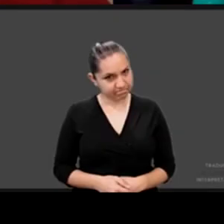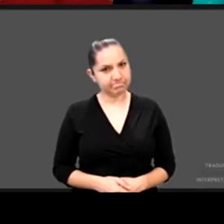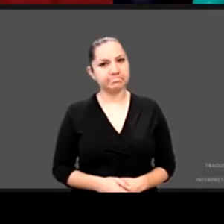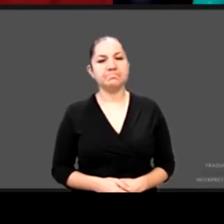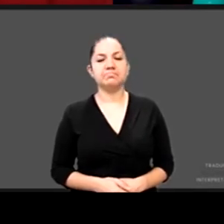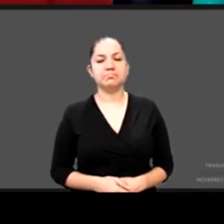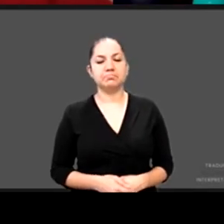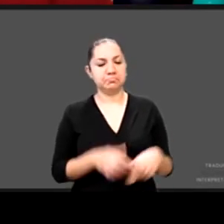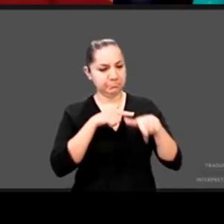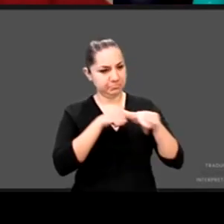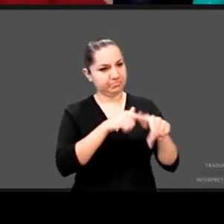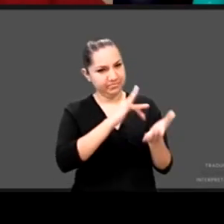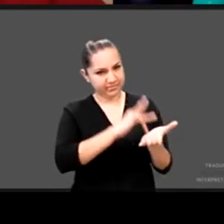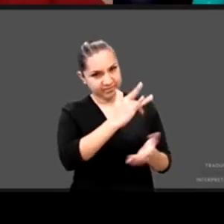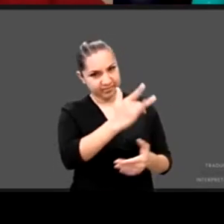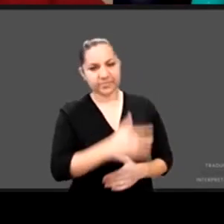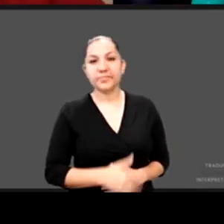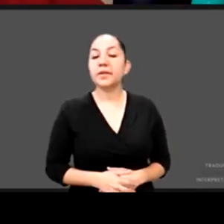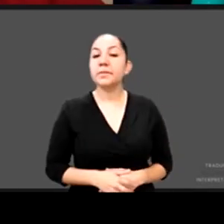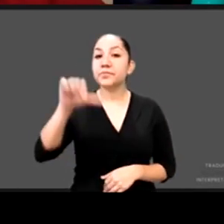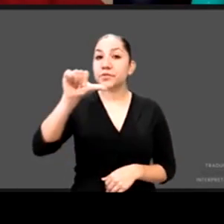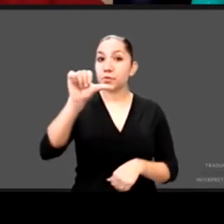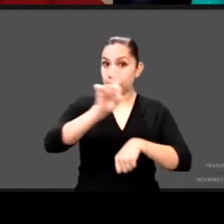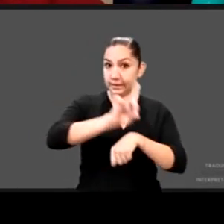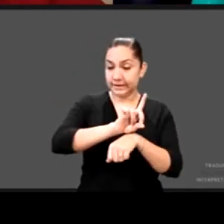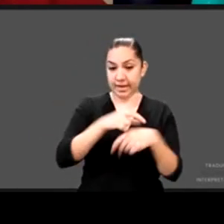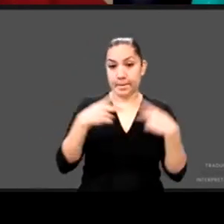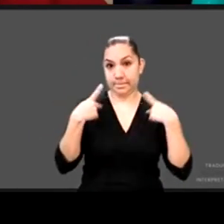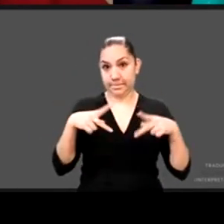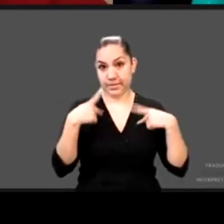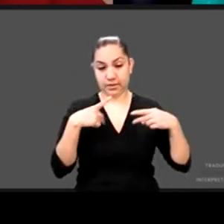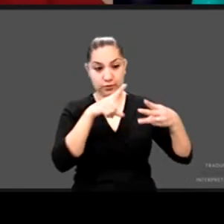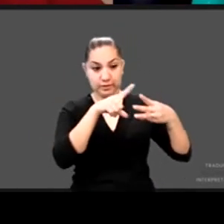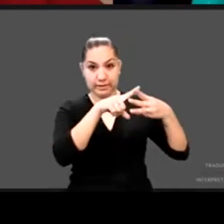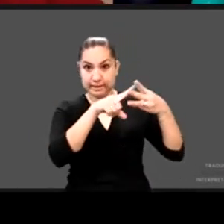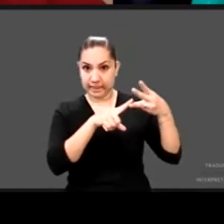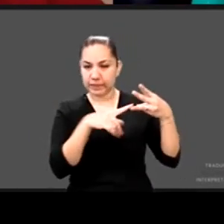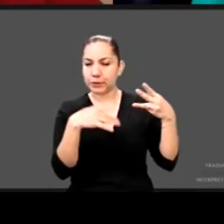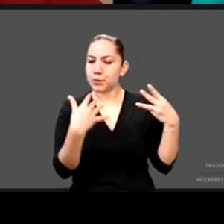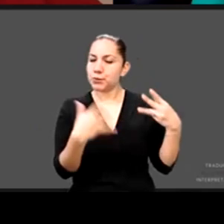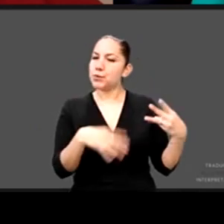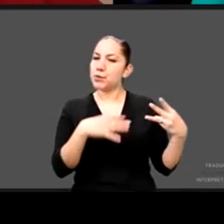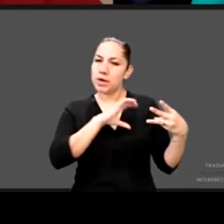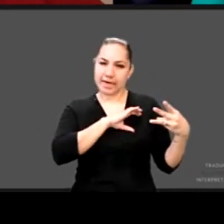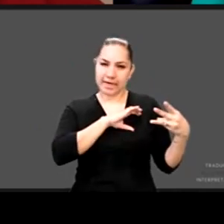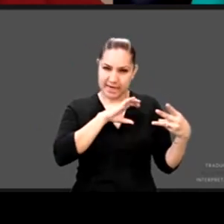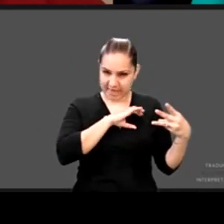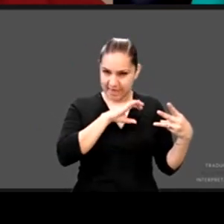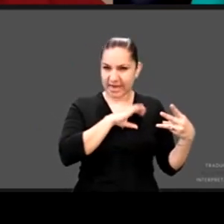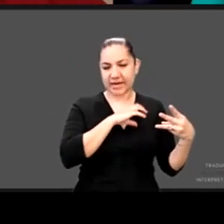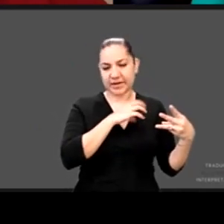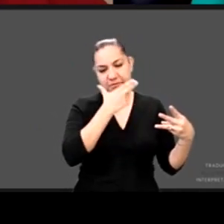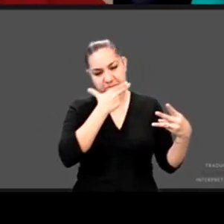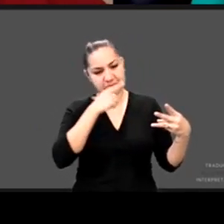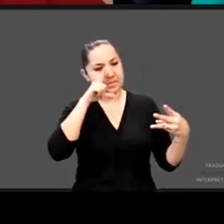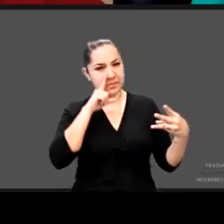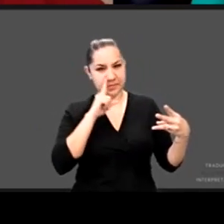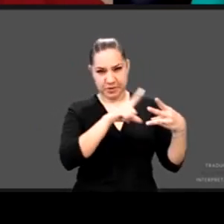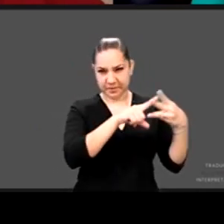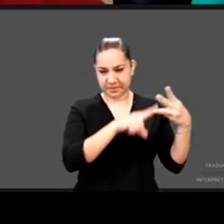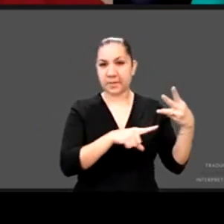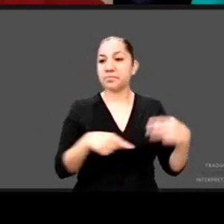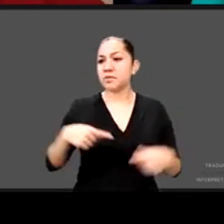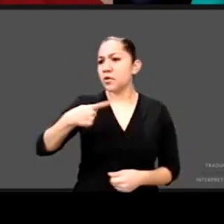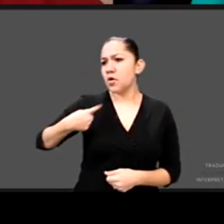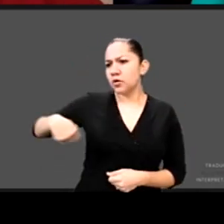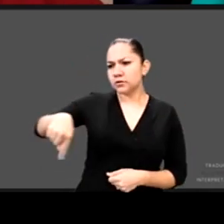Hoy están con nosotros tres colegas muy queridas y querido con quienes hemos trabajado desde hace varios